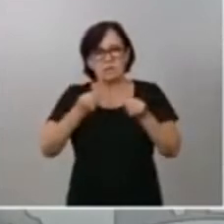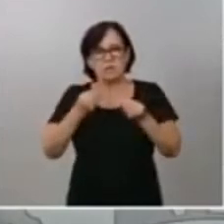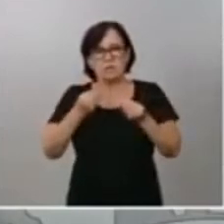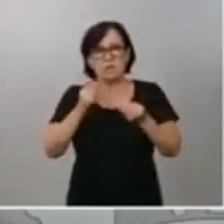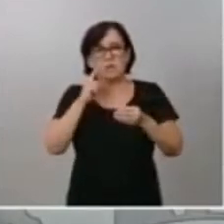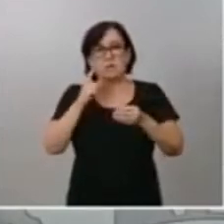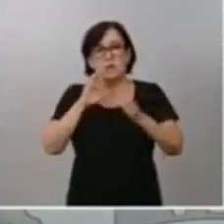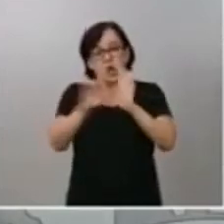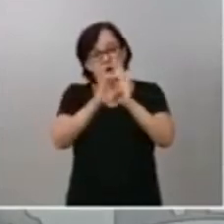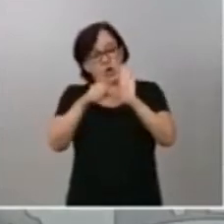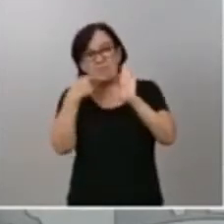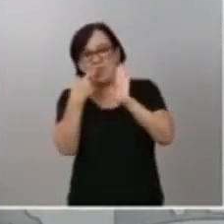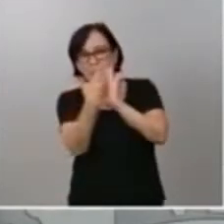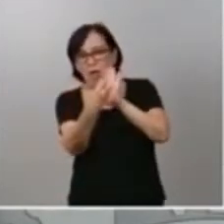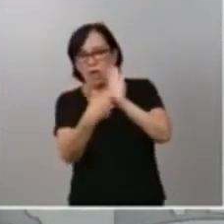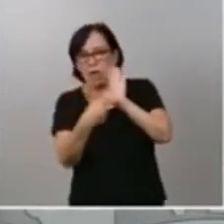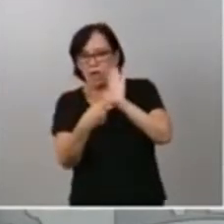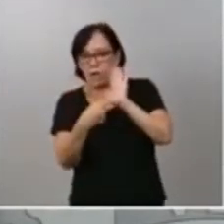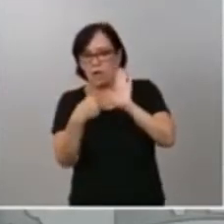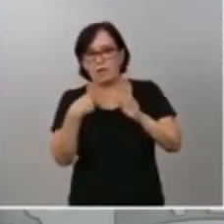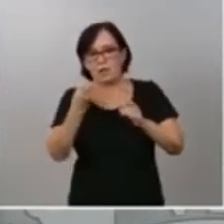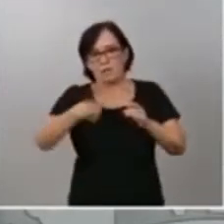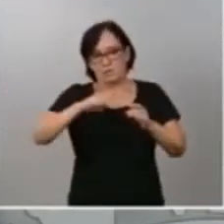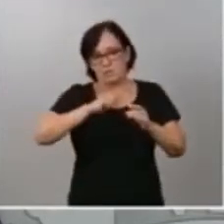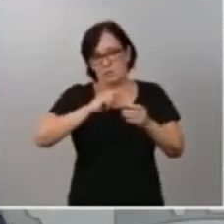de nuestra Carta Magna.